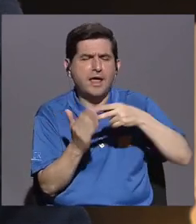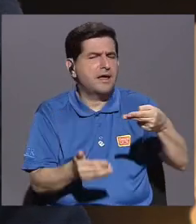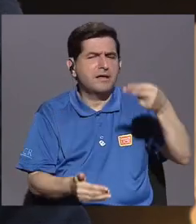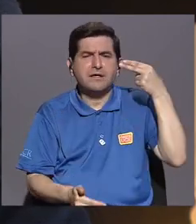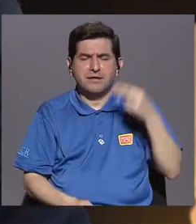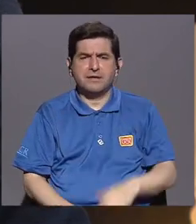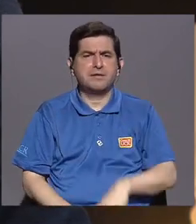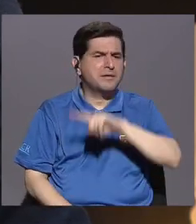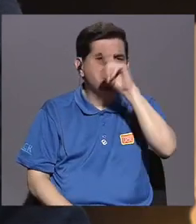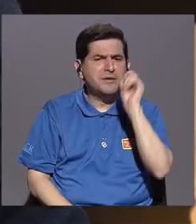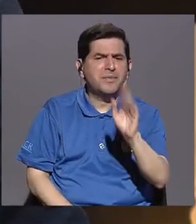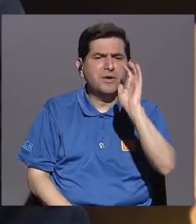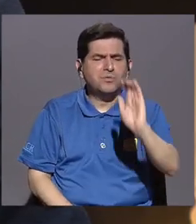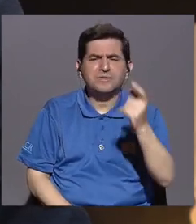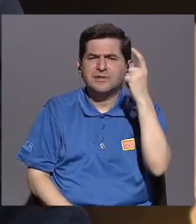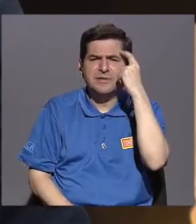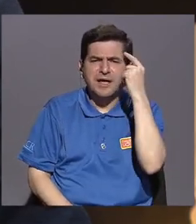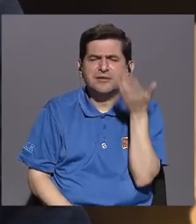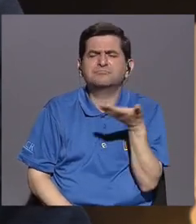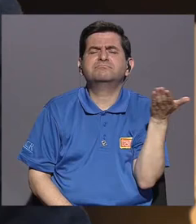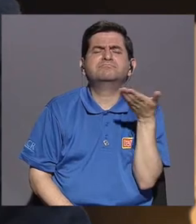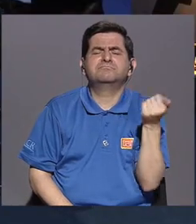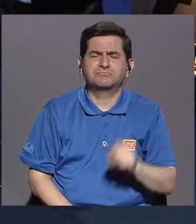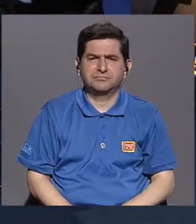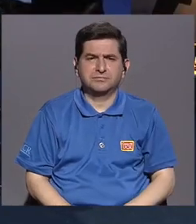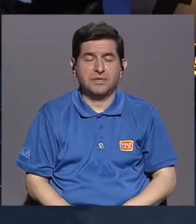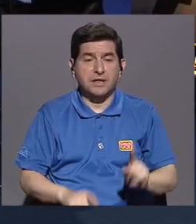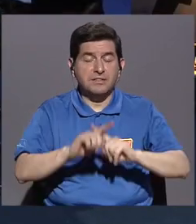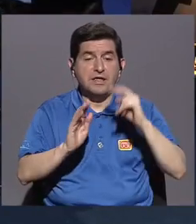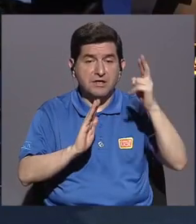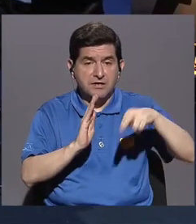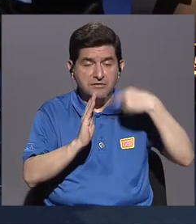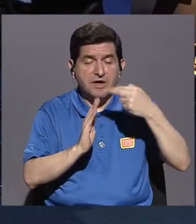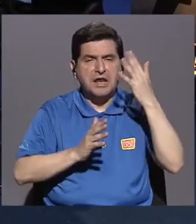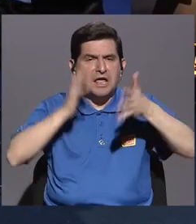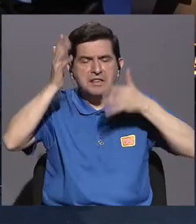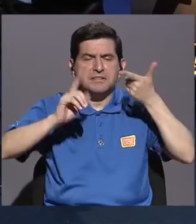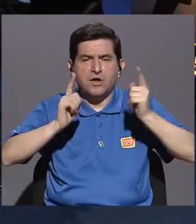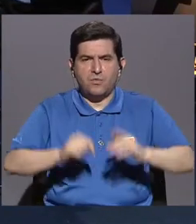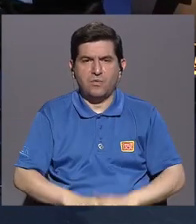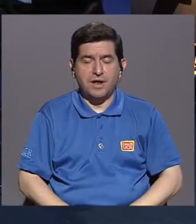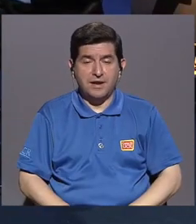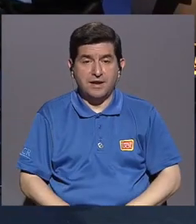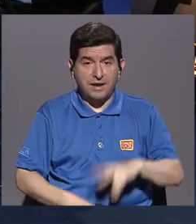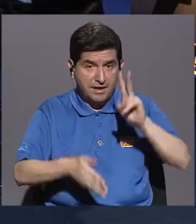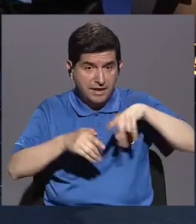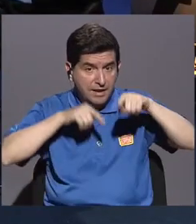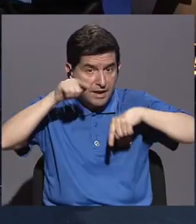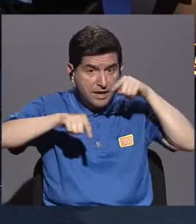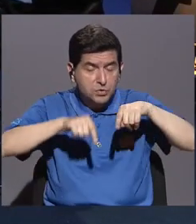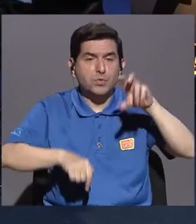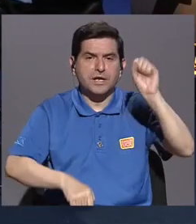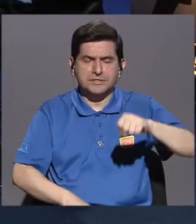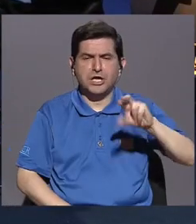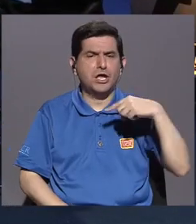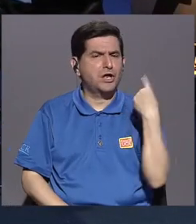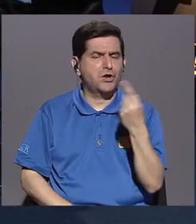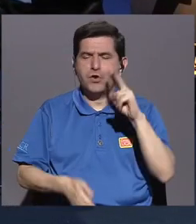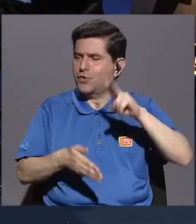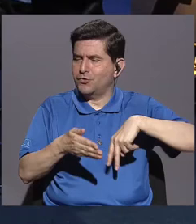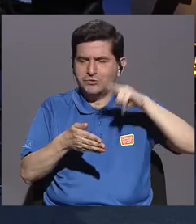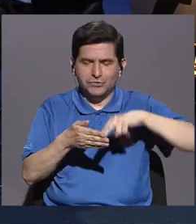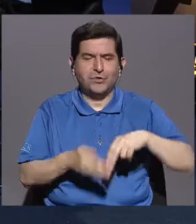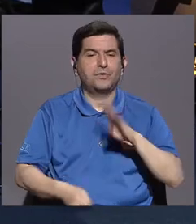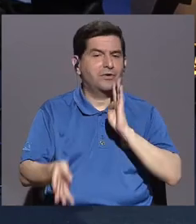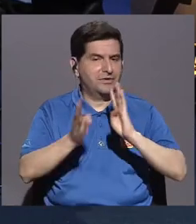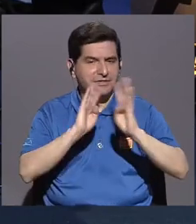historia y de preguntarle al niño qué piensa sobre esto, qué personajes nuevos podemos crear. Es una lectura crítica. Exactamente. No es solo leer, es